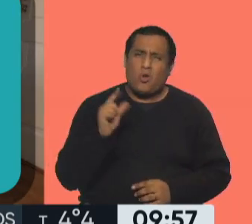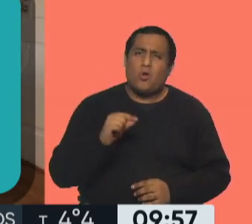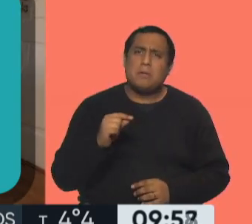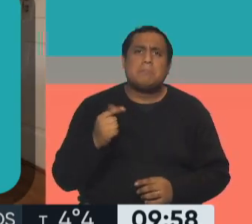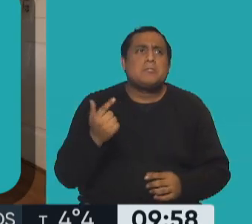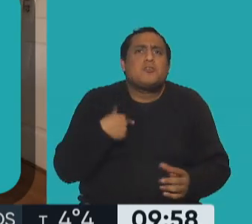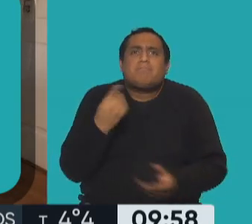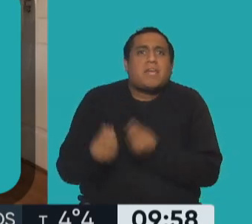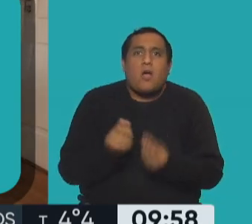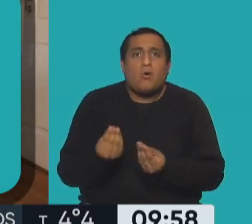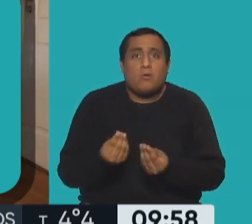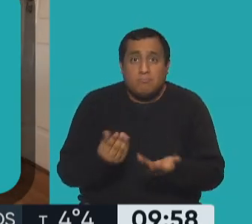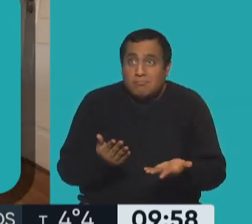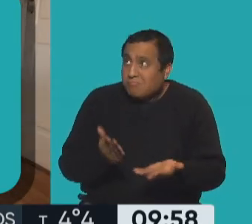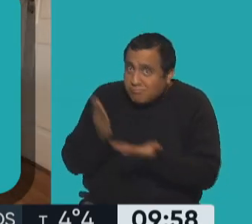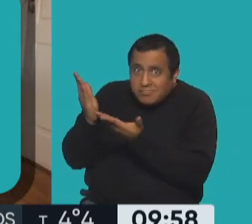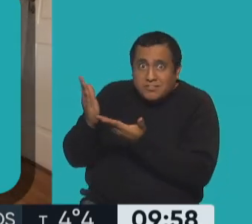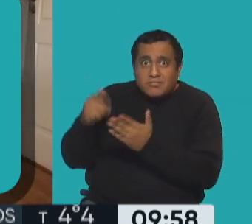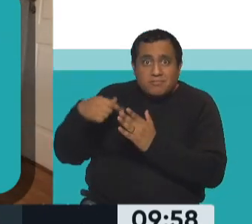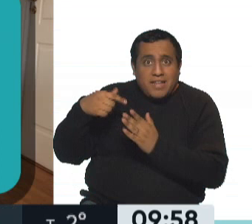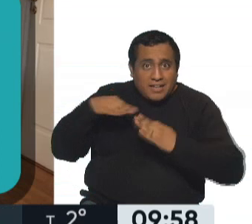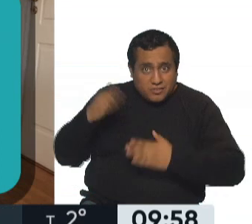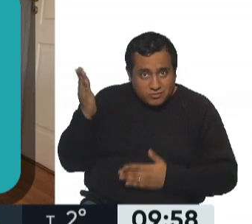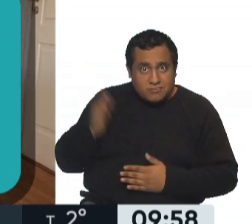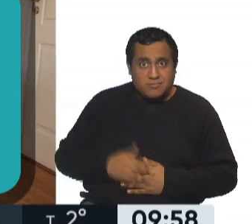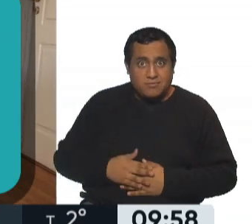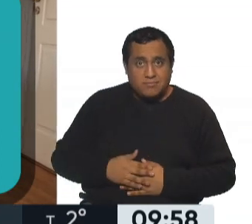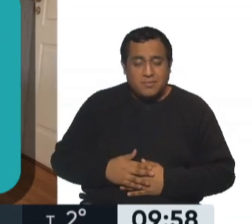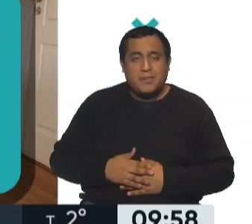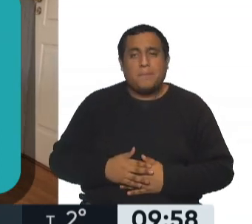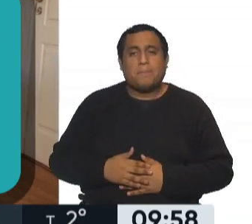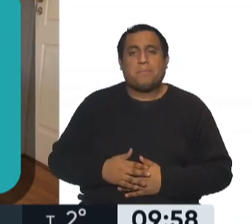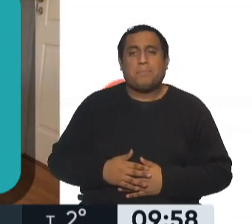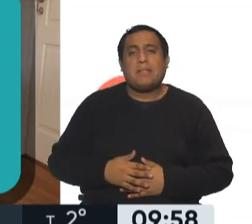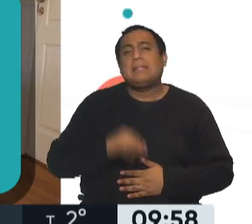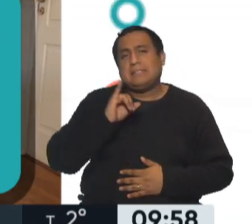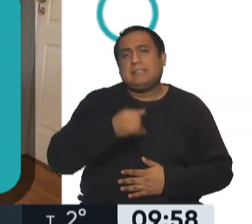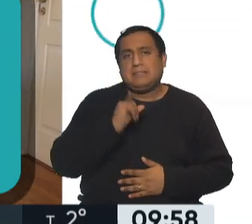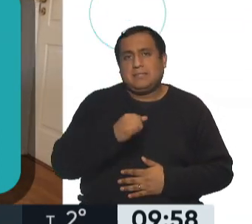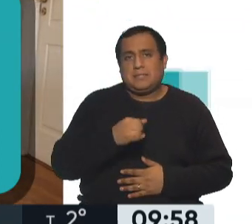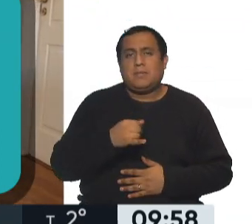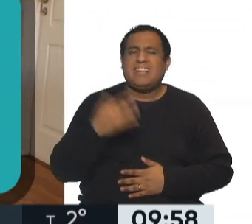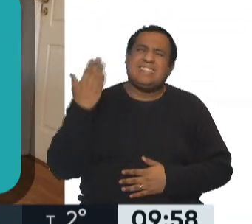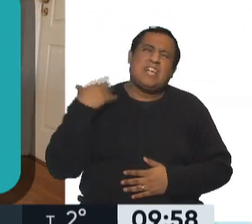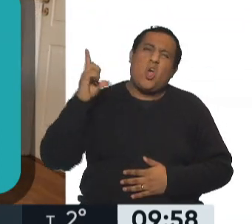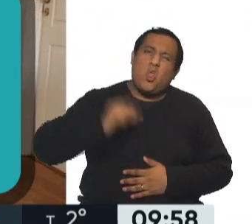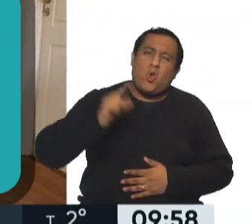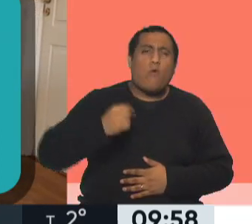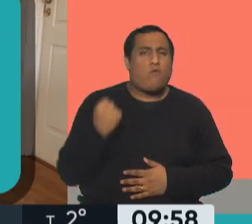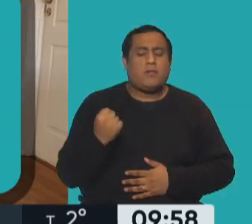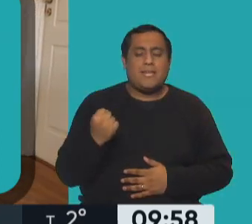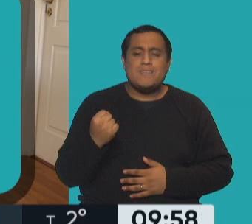tengo? ¿estas Ana o no Vicky? sí el tema es tengo fuertes dolores de espalda hay que ver si